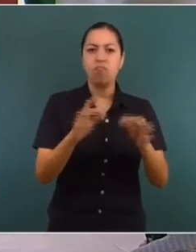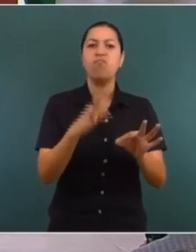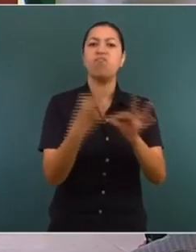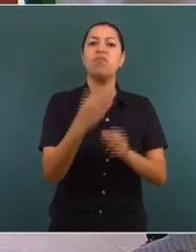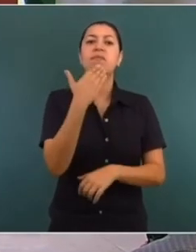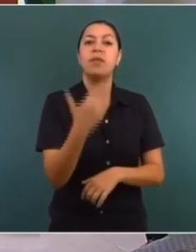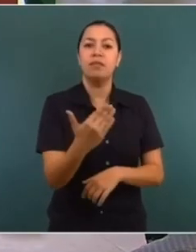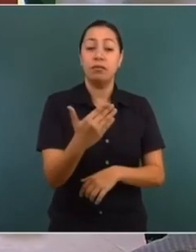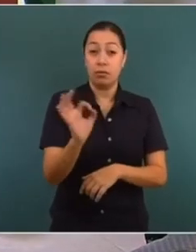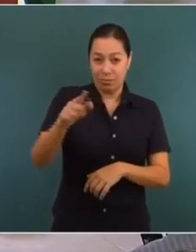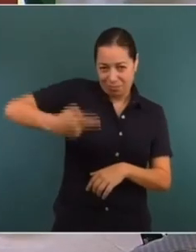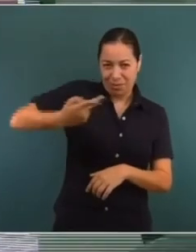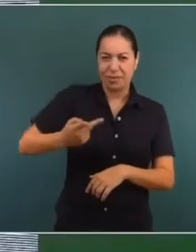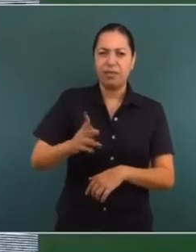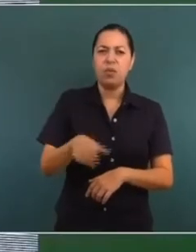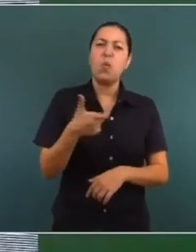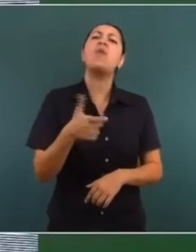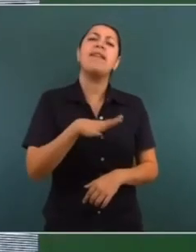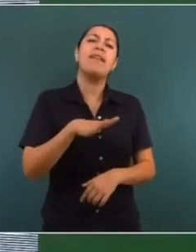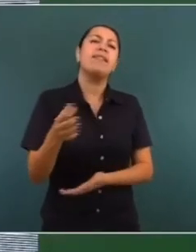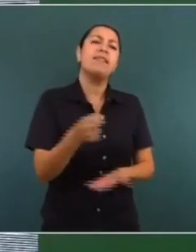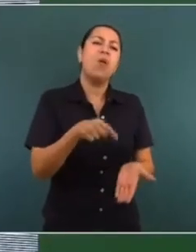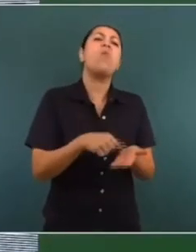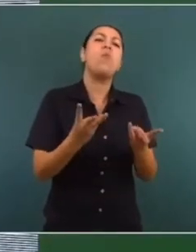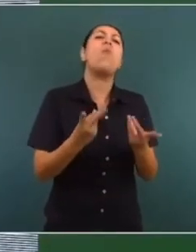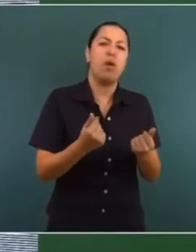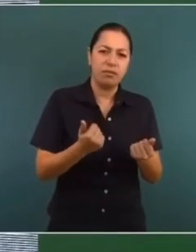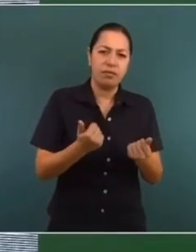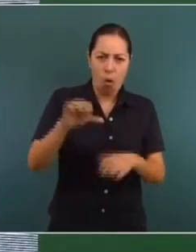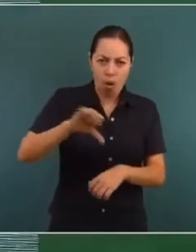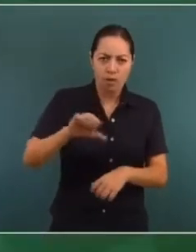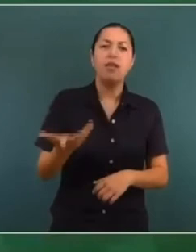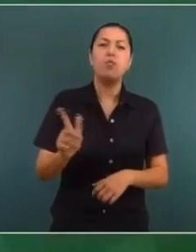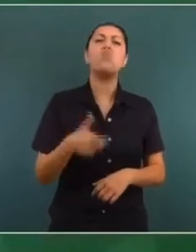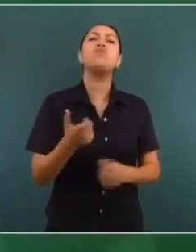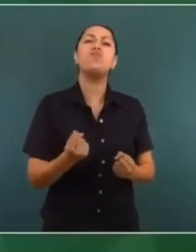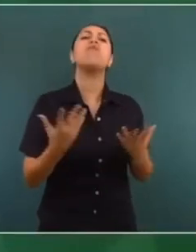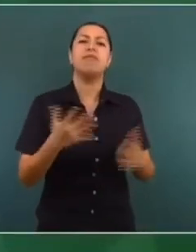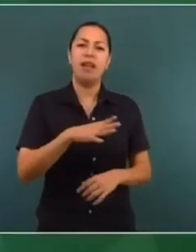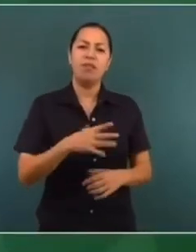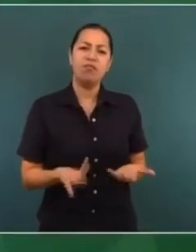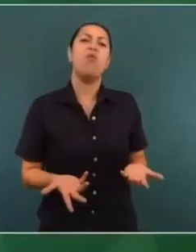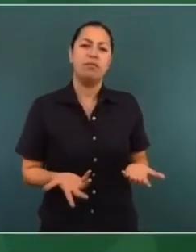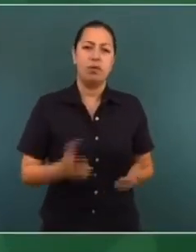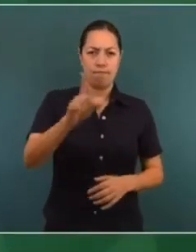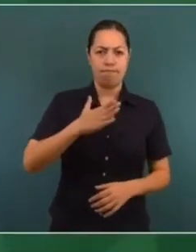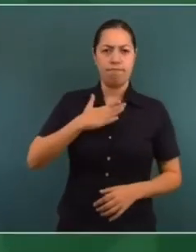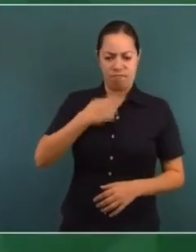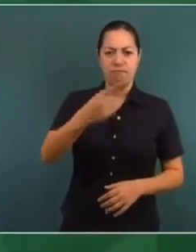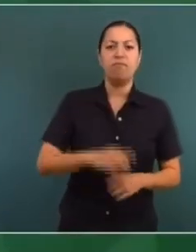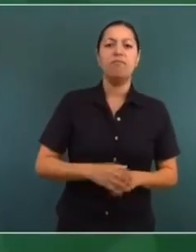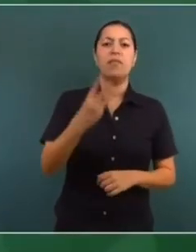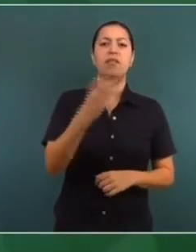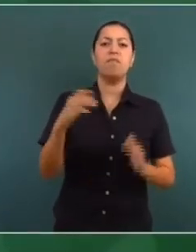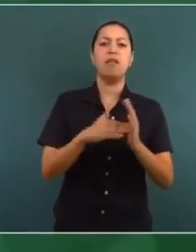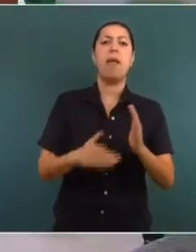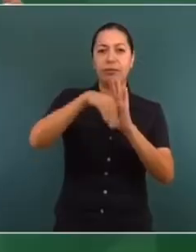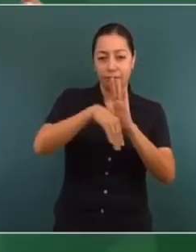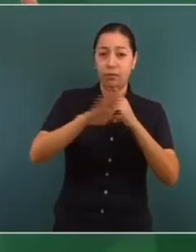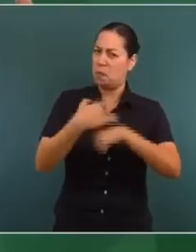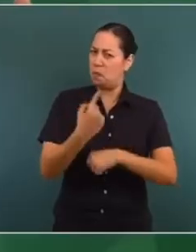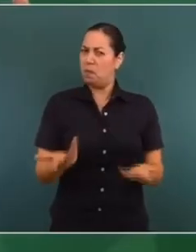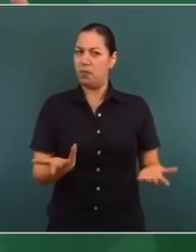Si ustedes me dicen cuánto hay en caja hoy, cuánto tenemos en caja, les puedo decir 300 mil millones,